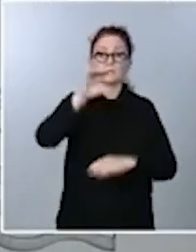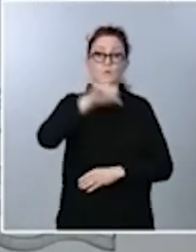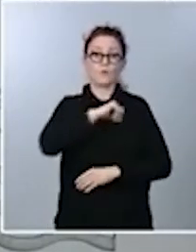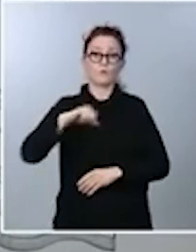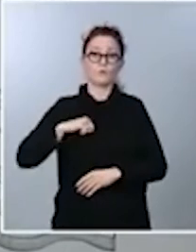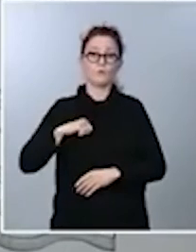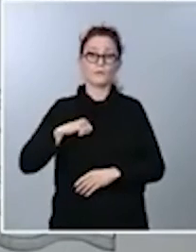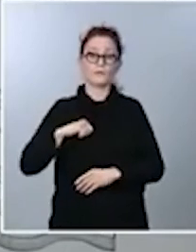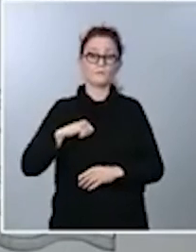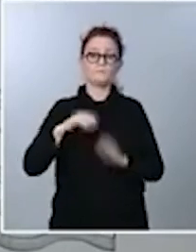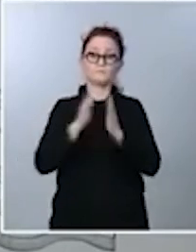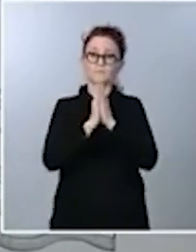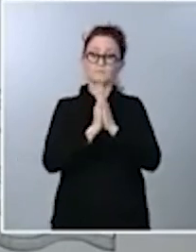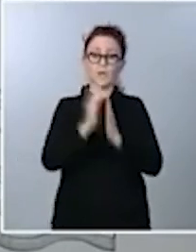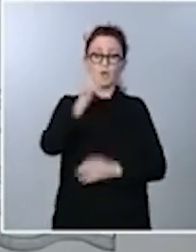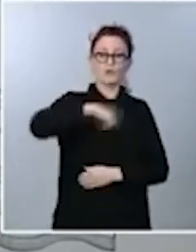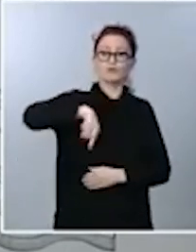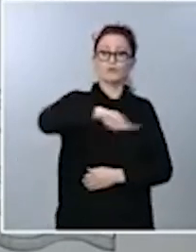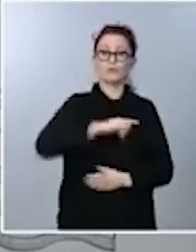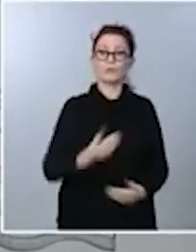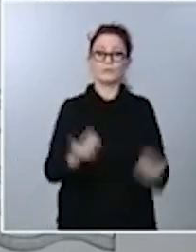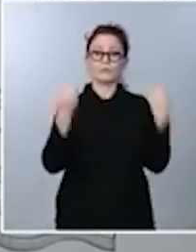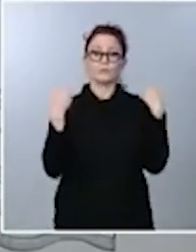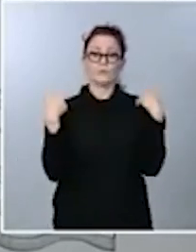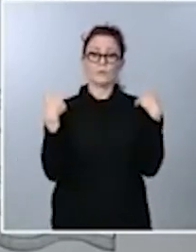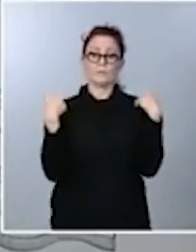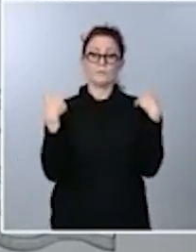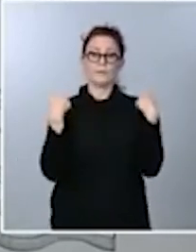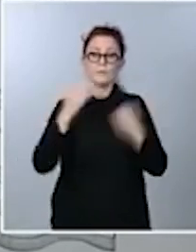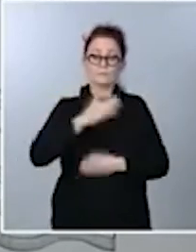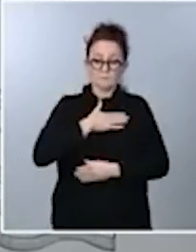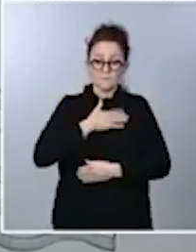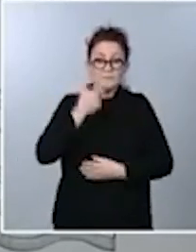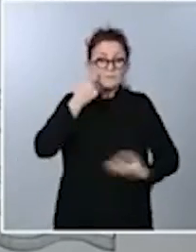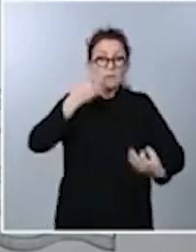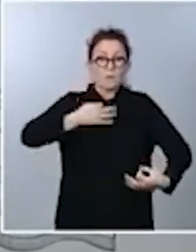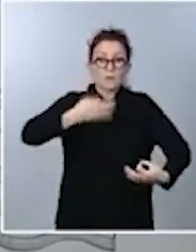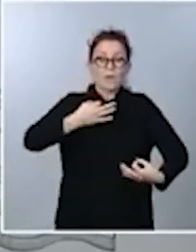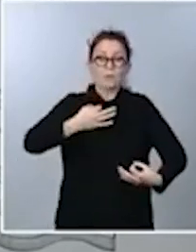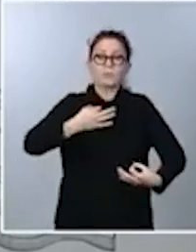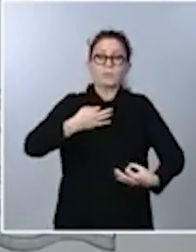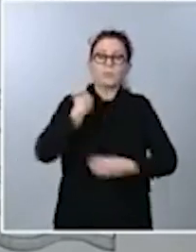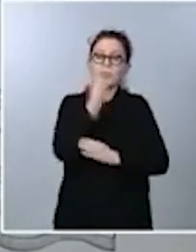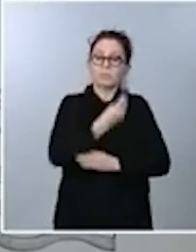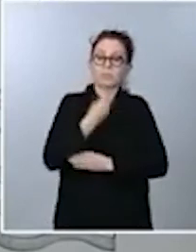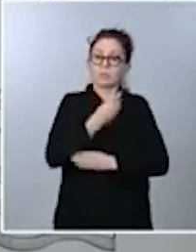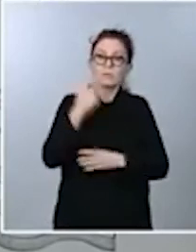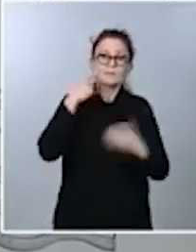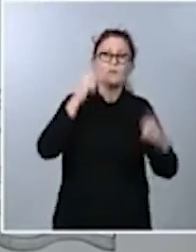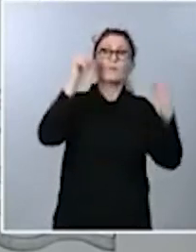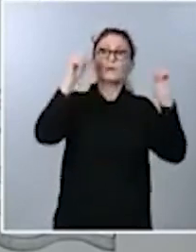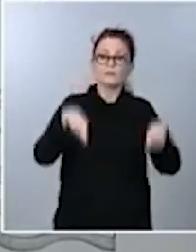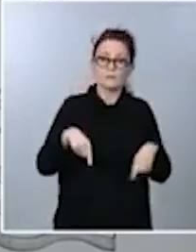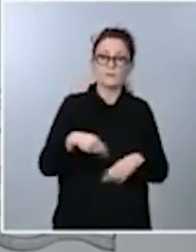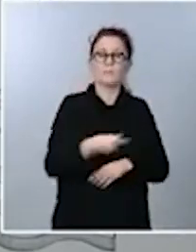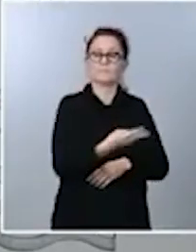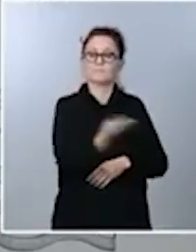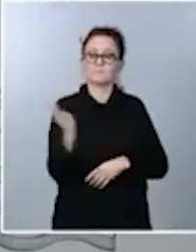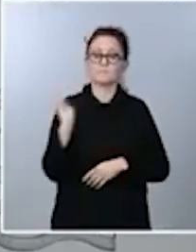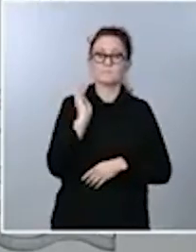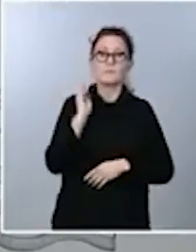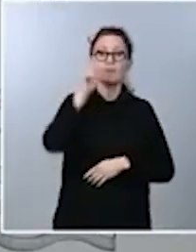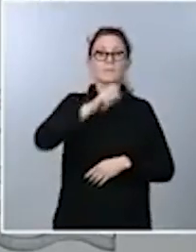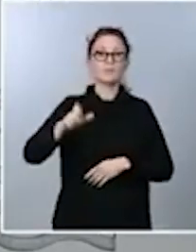por tanto, todos seamos responsables no solamente de nuestra seguridad, de preservar nuestra salud, sino también de hacerlo con las personas más vulnerables,